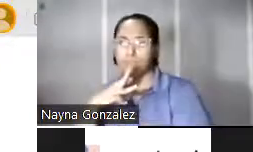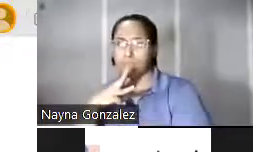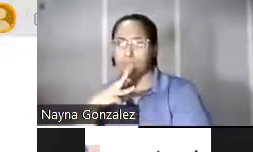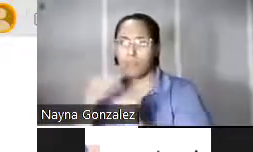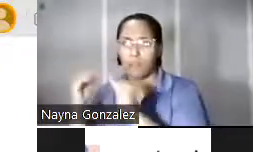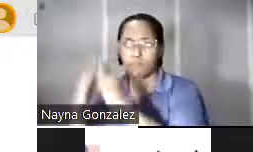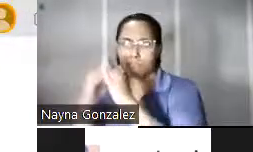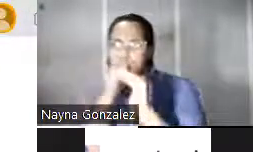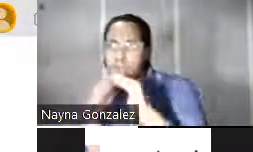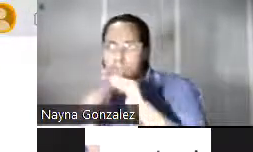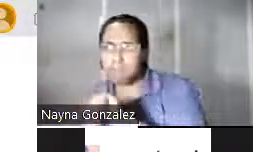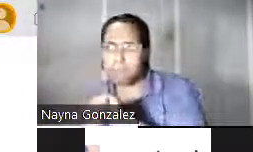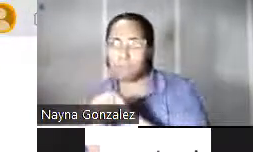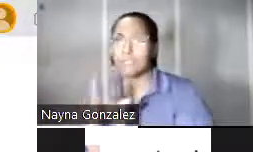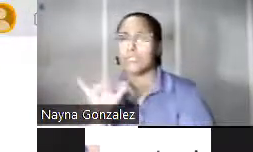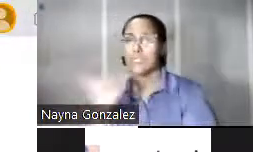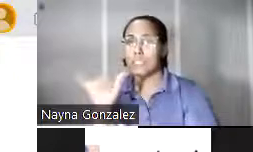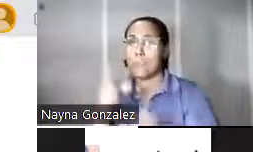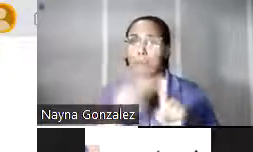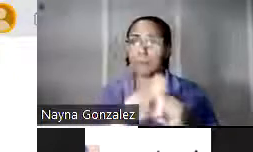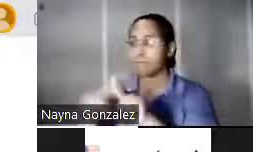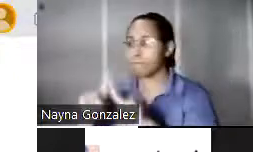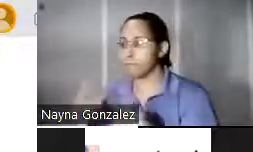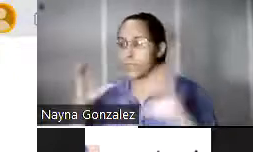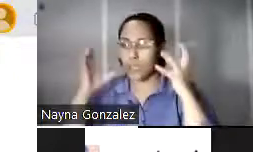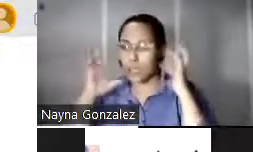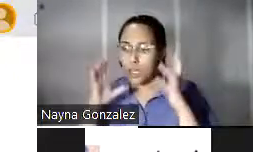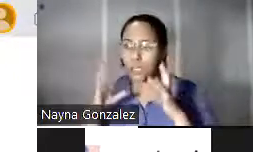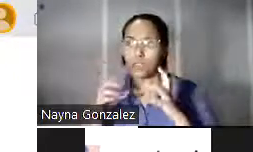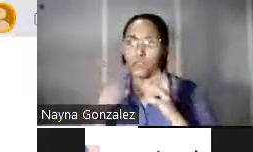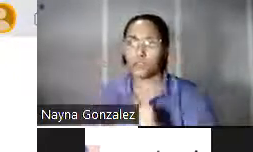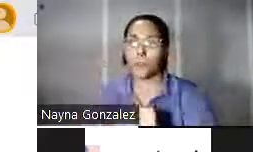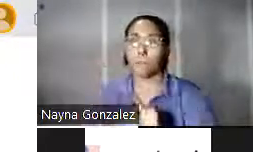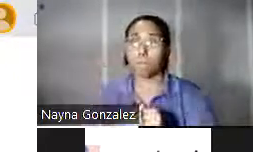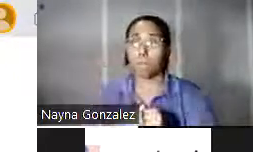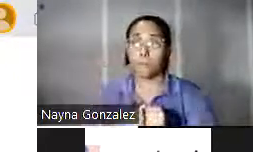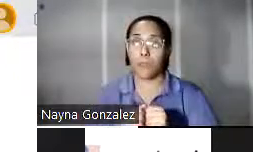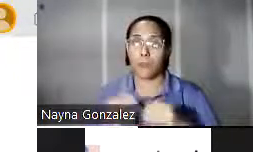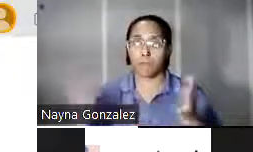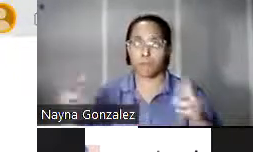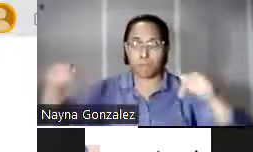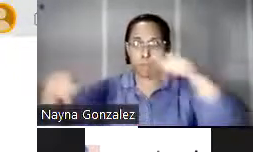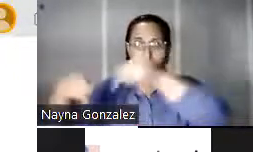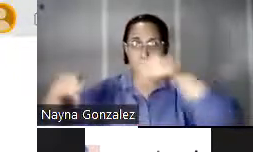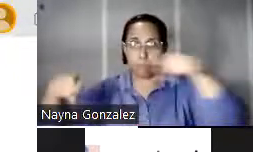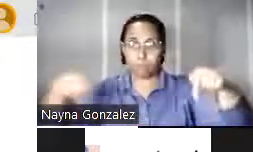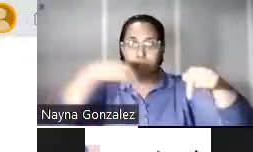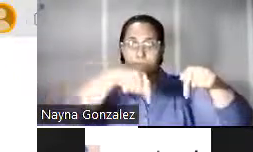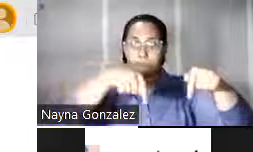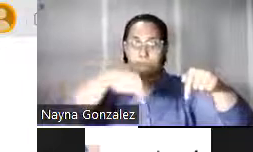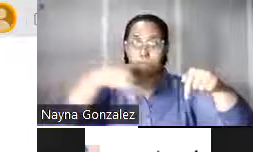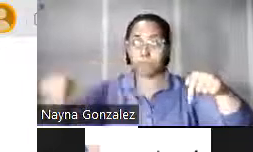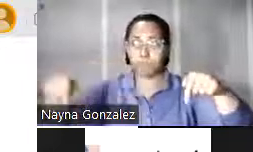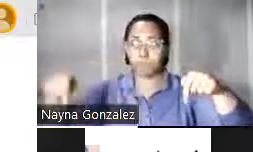Además, diversas emisoras se constituyeron en intermediarios entre los residentes de la isla